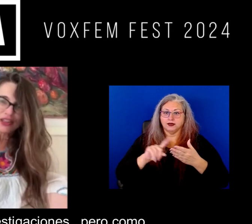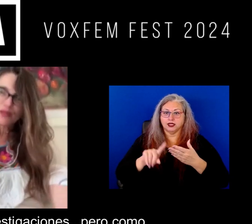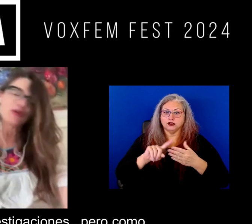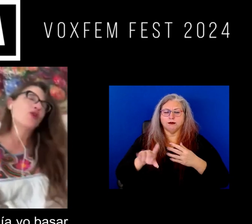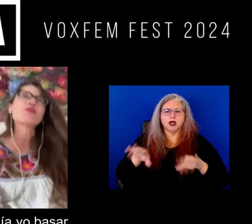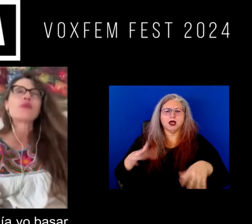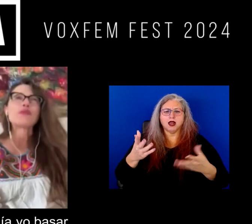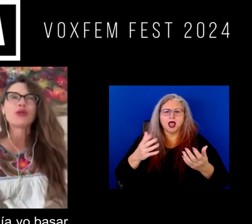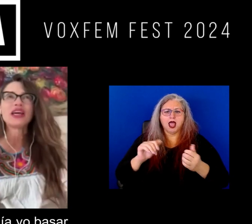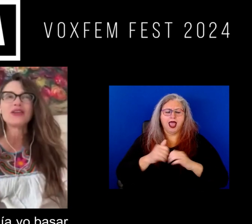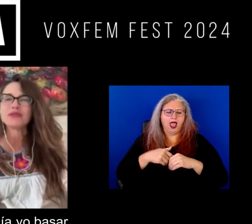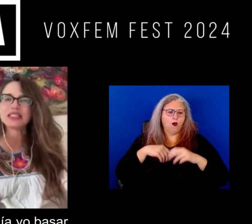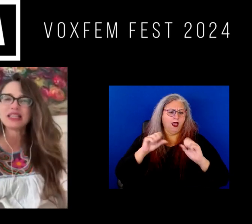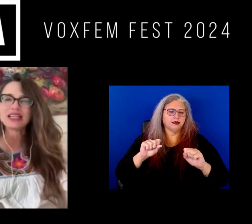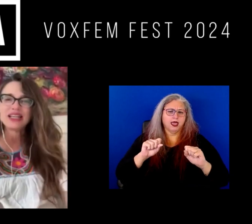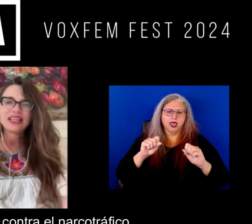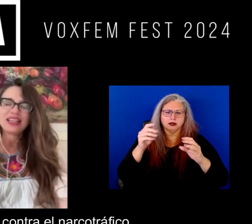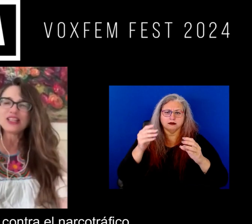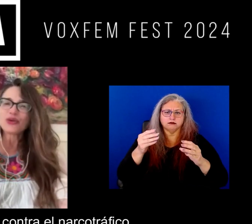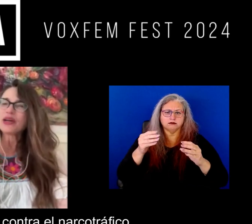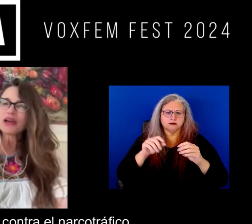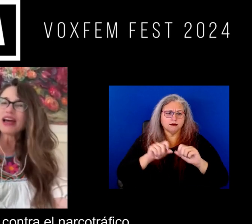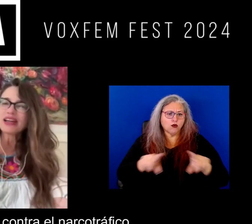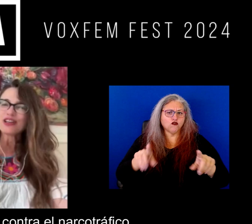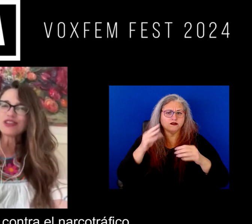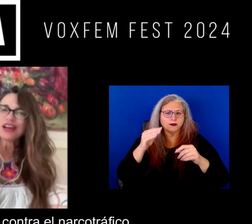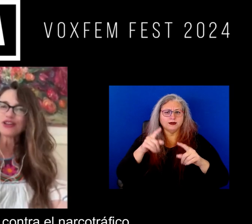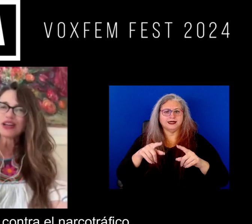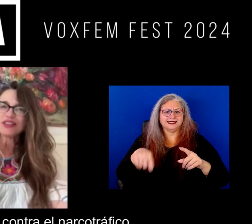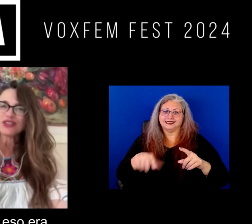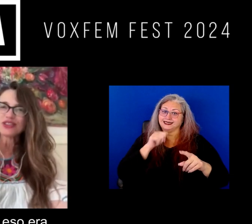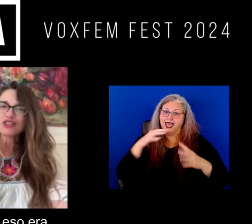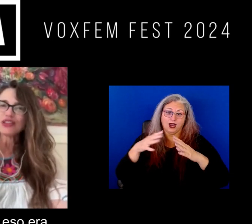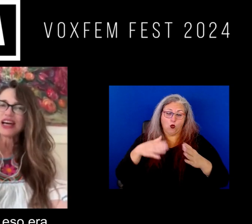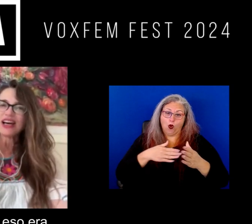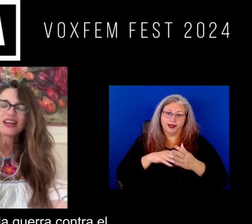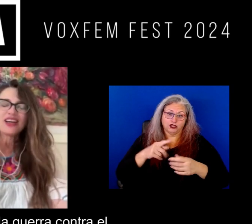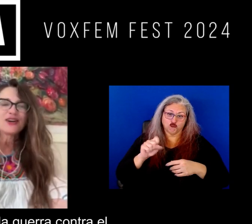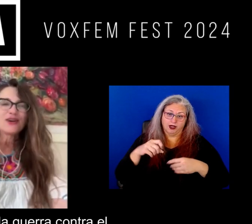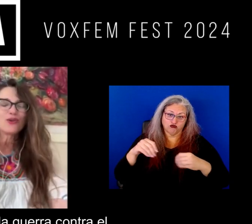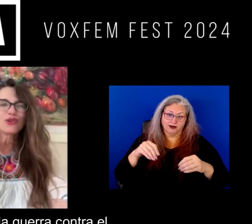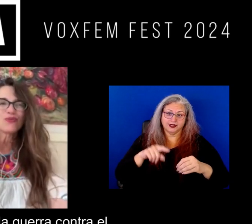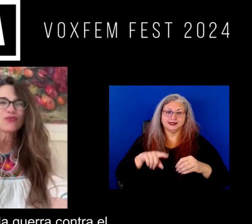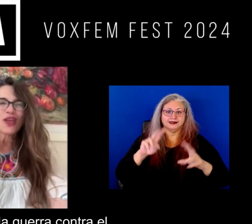investigaciones pero ¿cómo me podía yo basar que eso no era una guerra contra el narcotráfico? que eso era